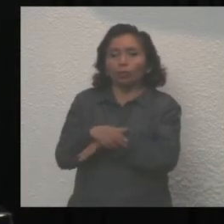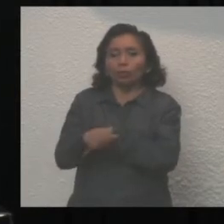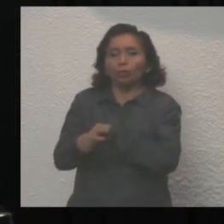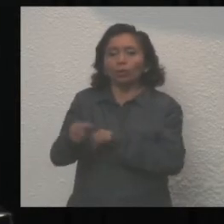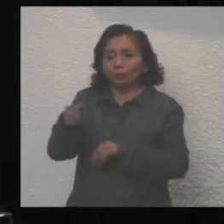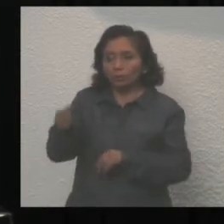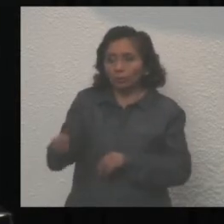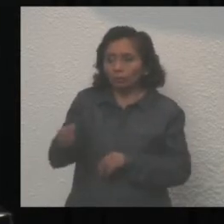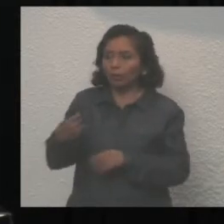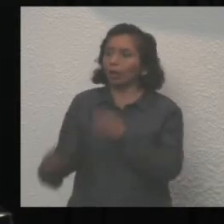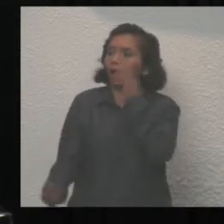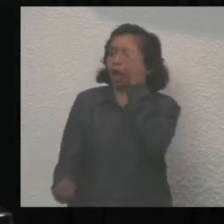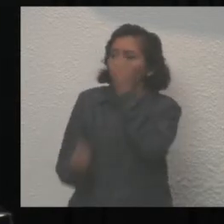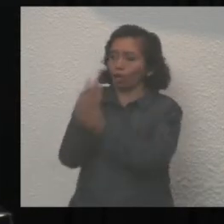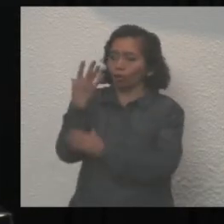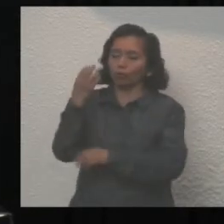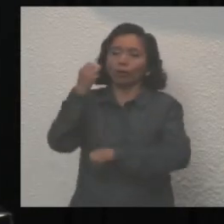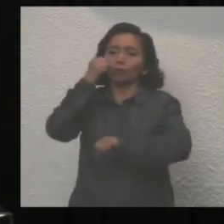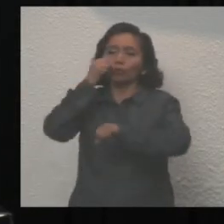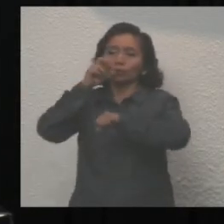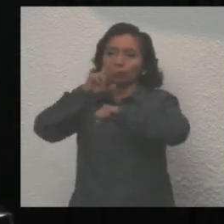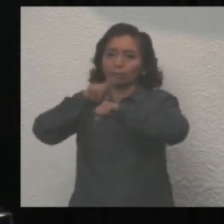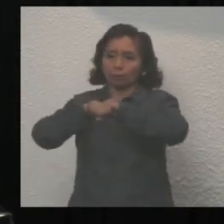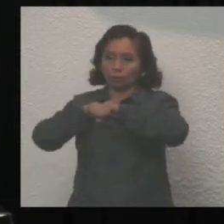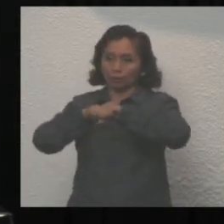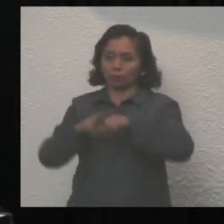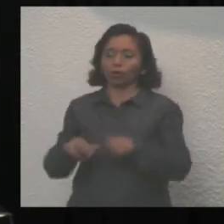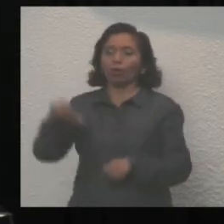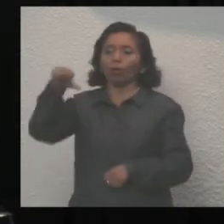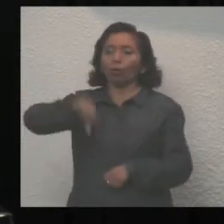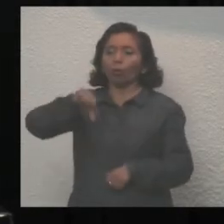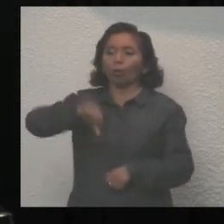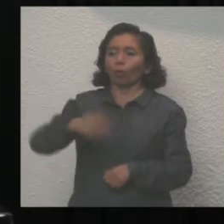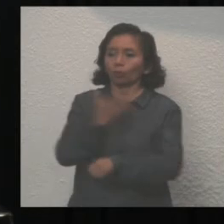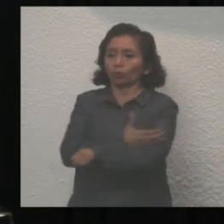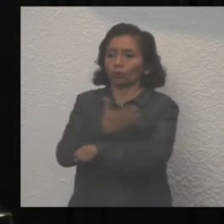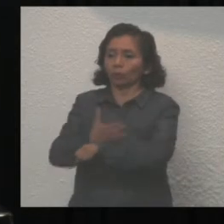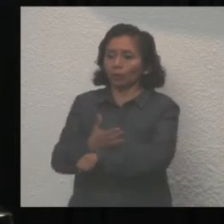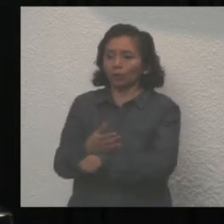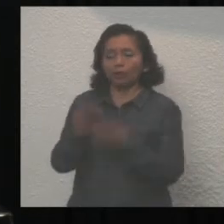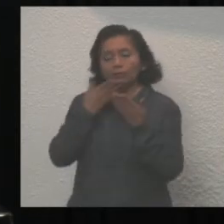respetuosa al nuevo Secretario de Seguridad, Lucio, que hoy nos acompaña. Bienvenido, amigo.